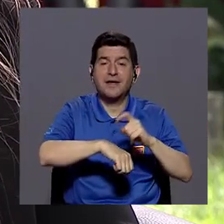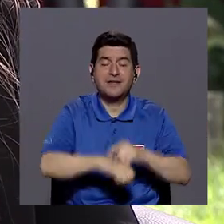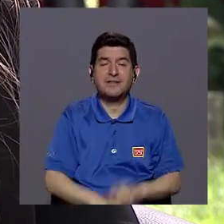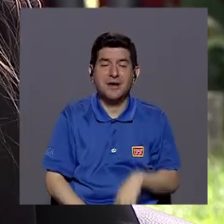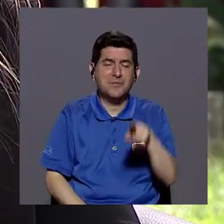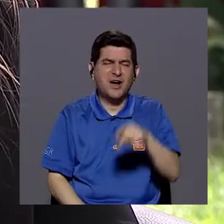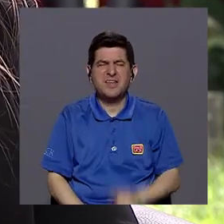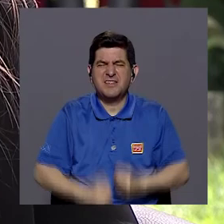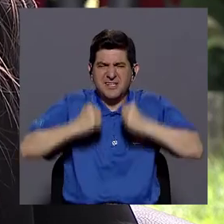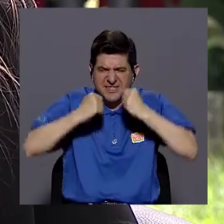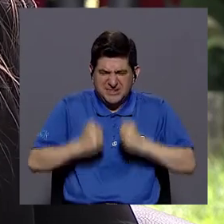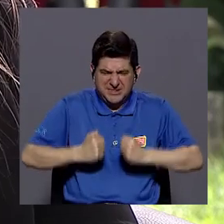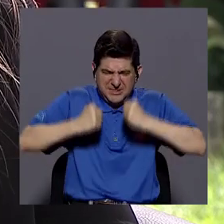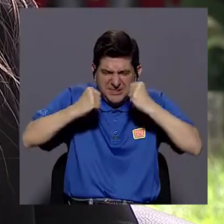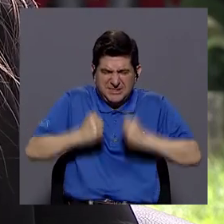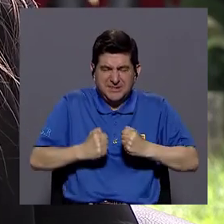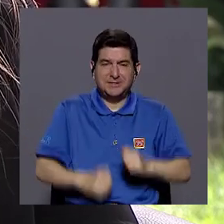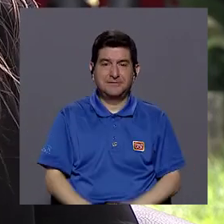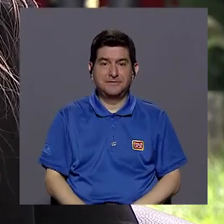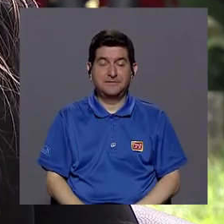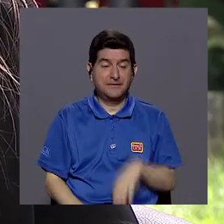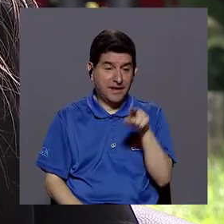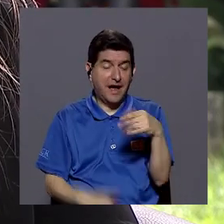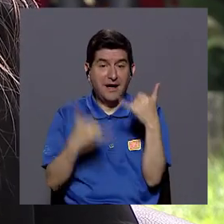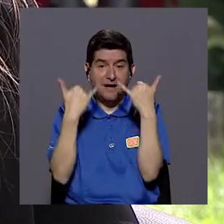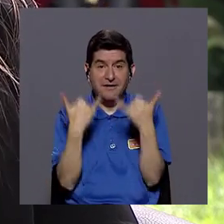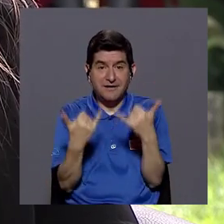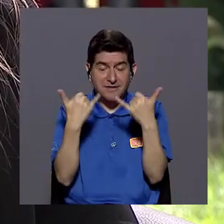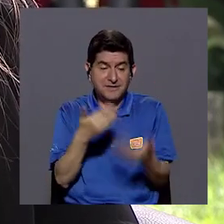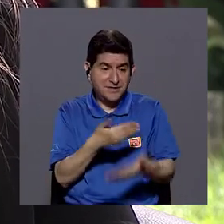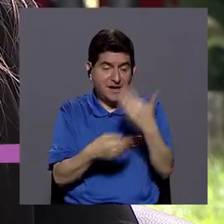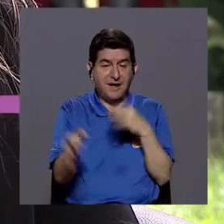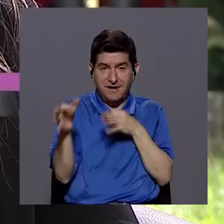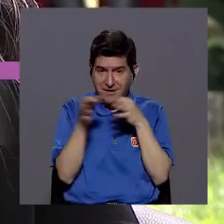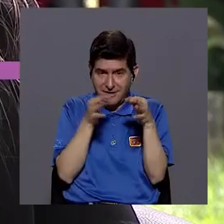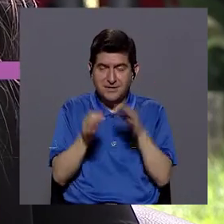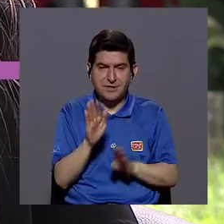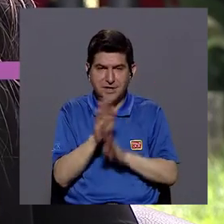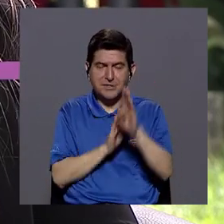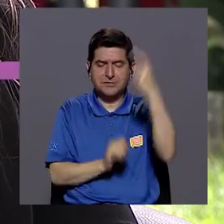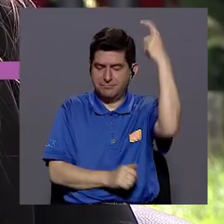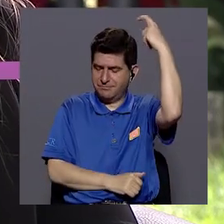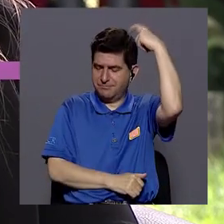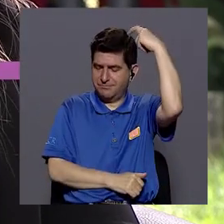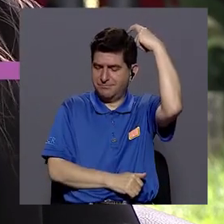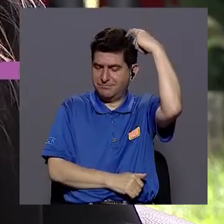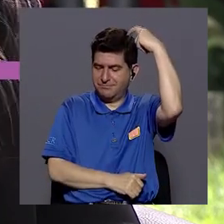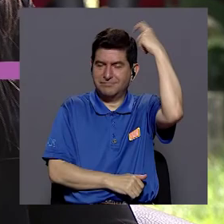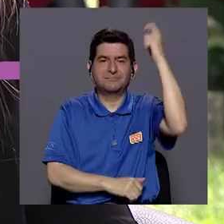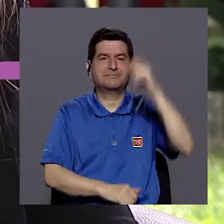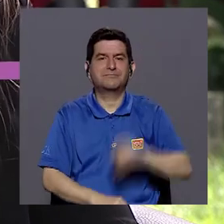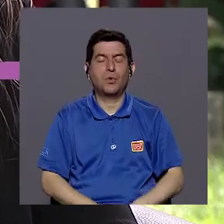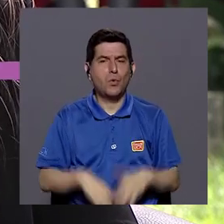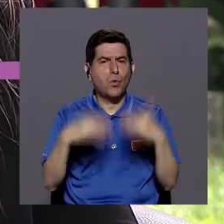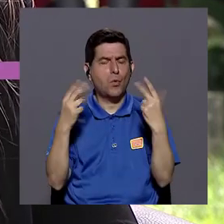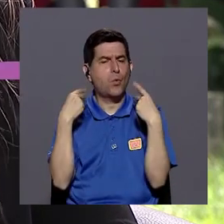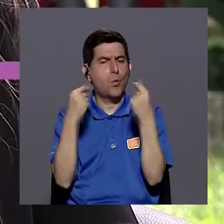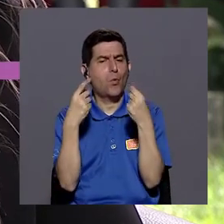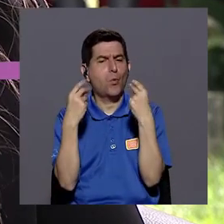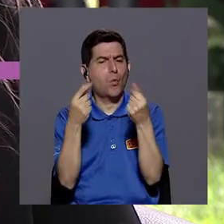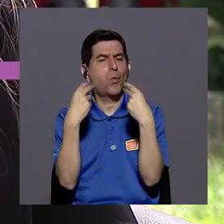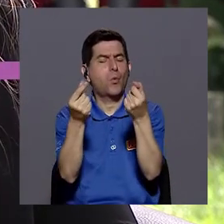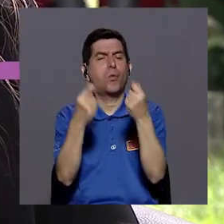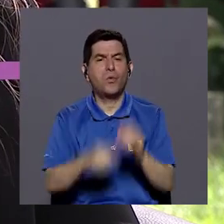como de la rabieta, ¿verdad? Y es que el niño o la niña tiene ya, como decíamos anteriormente, un desarrollo del cerebro tan, tan